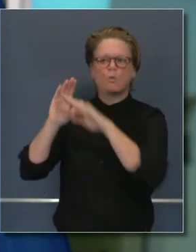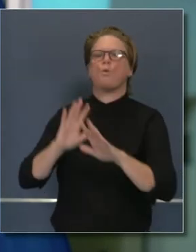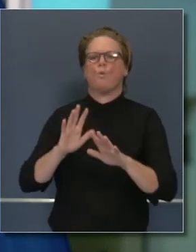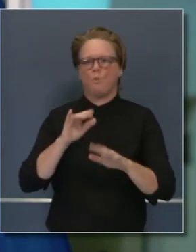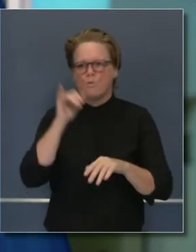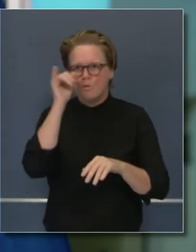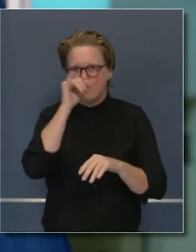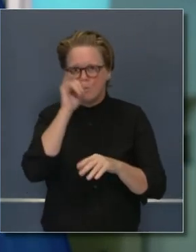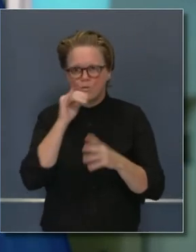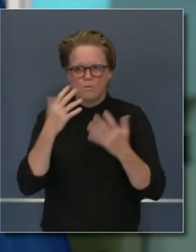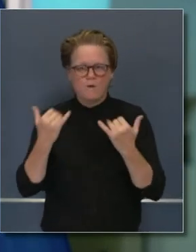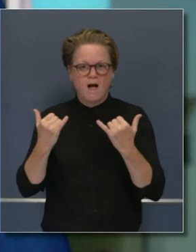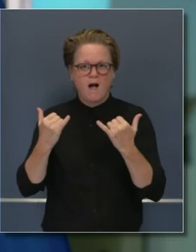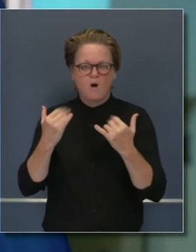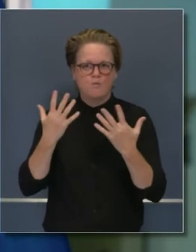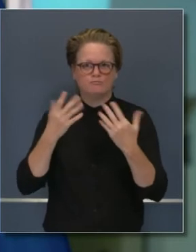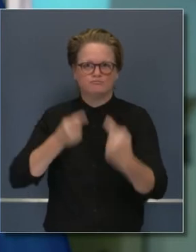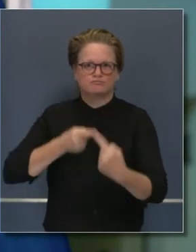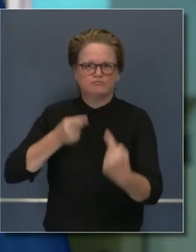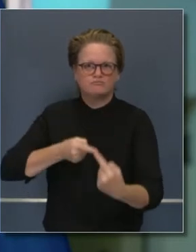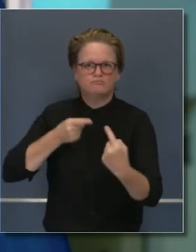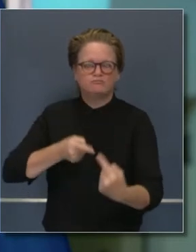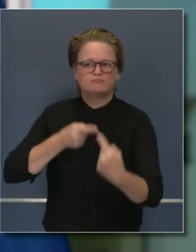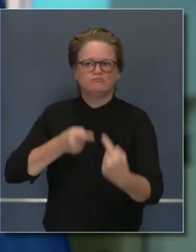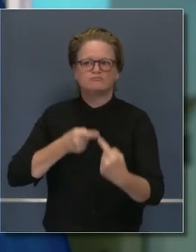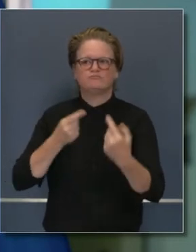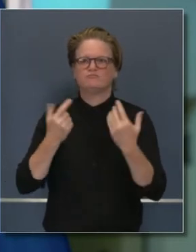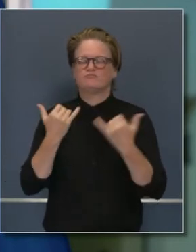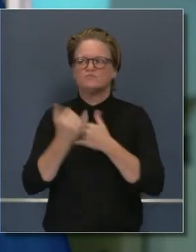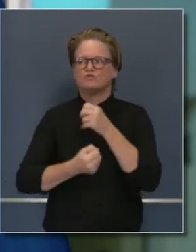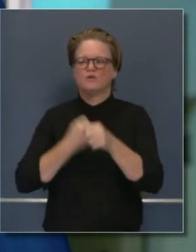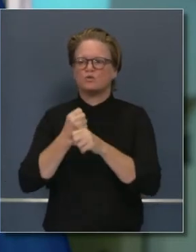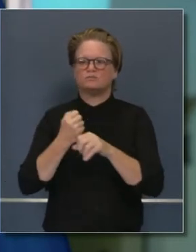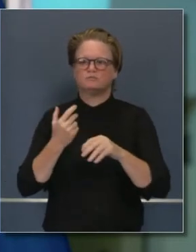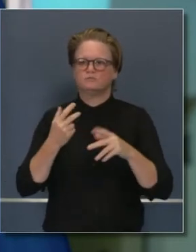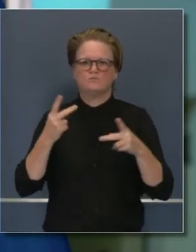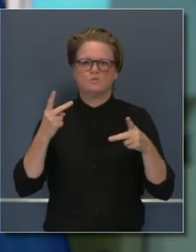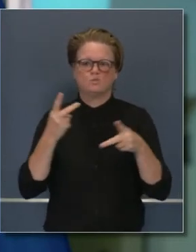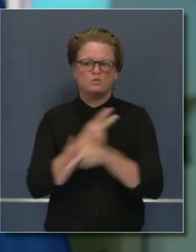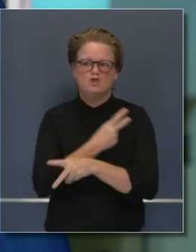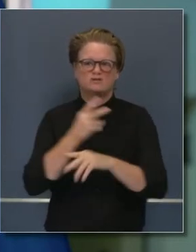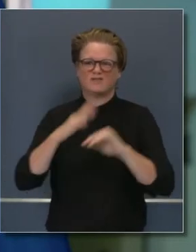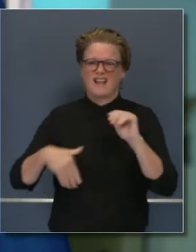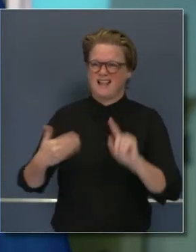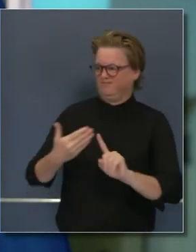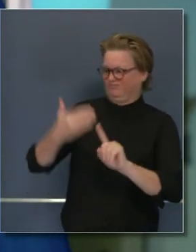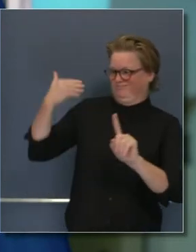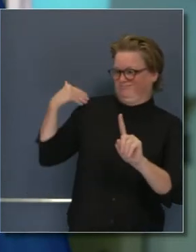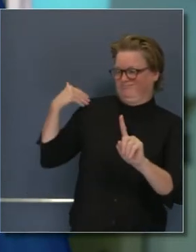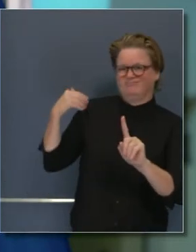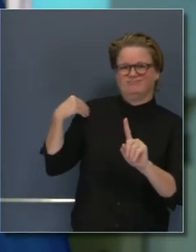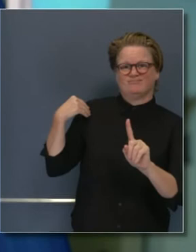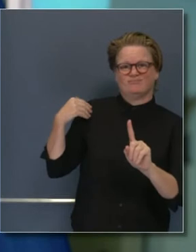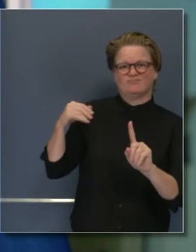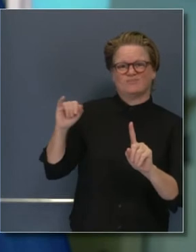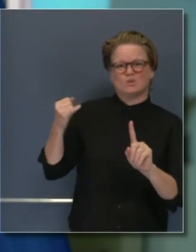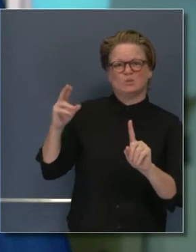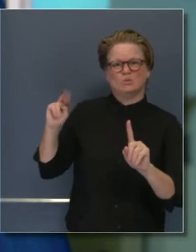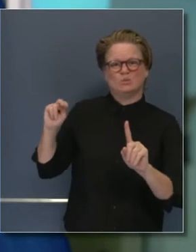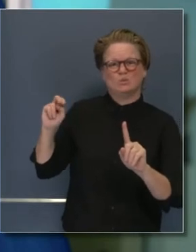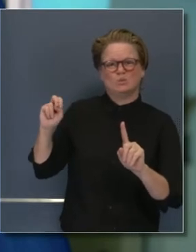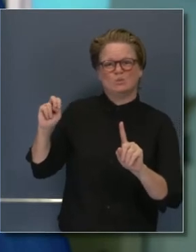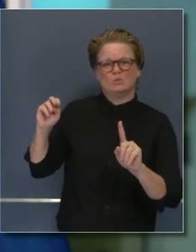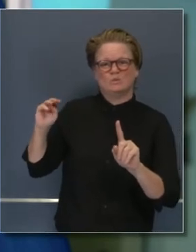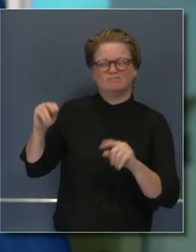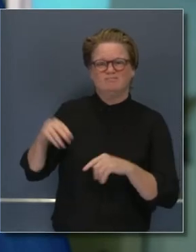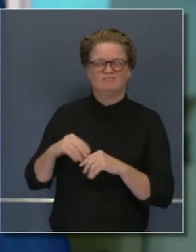hace que este tiempo sea particularmente difícil. En este periodo del año y de inicios de